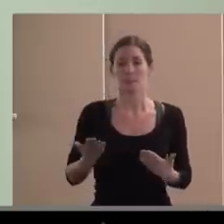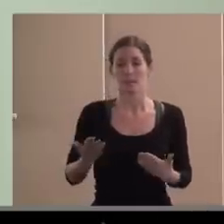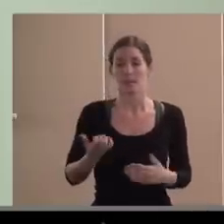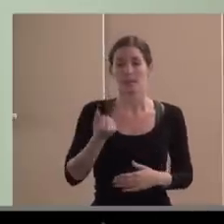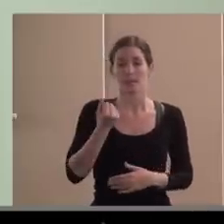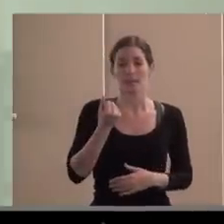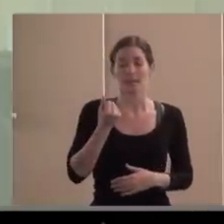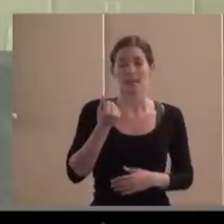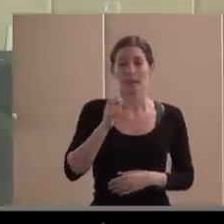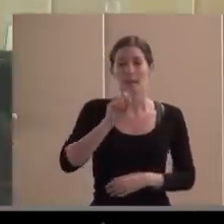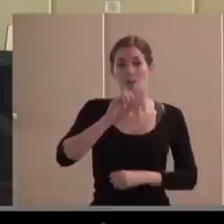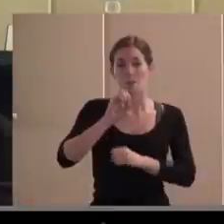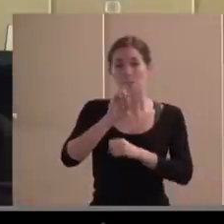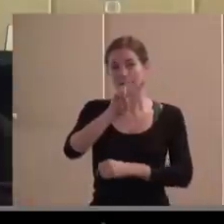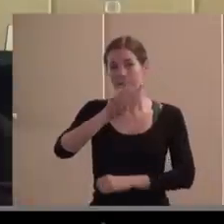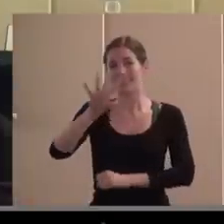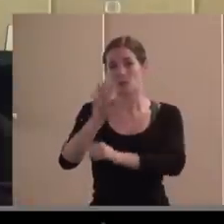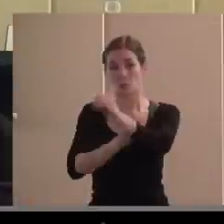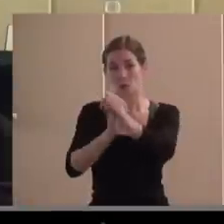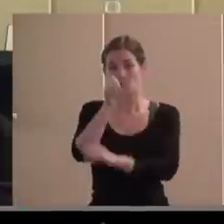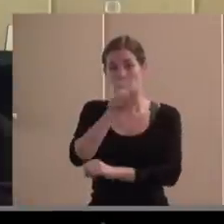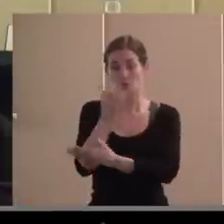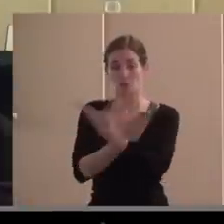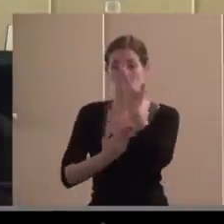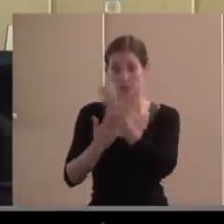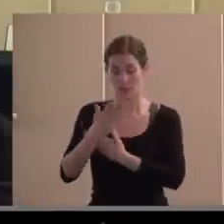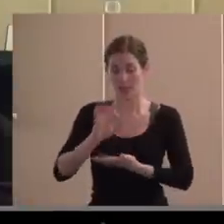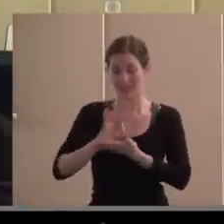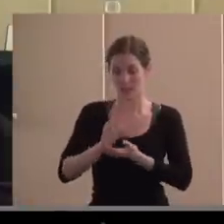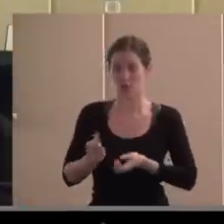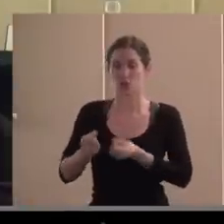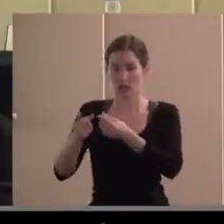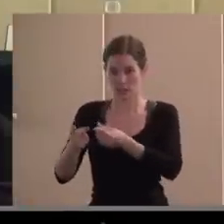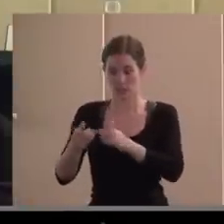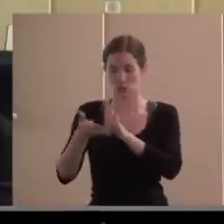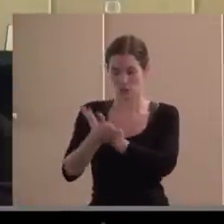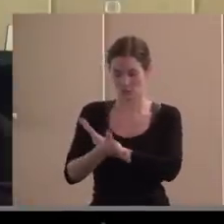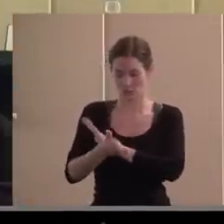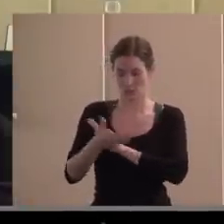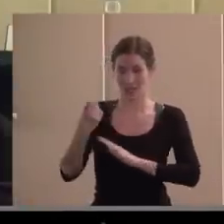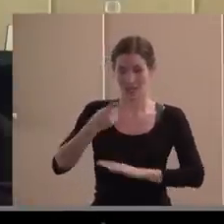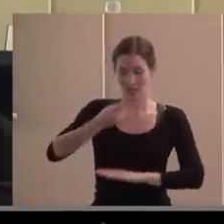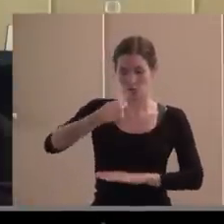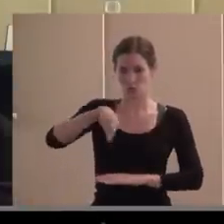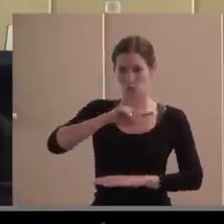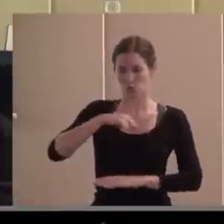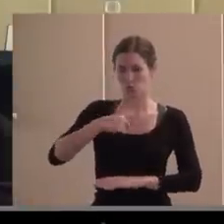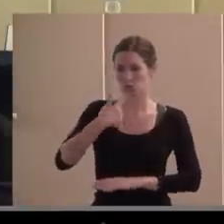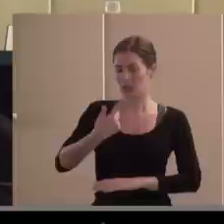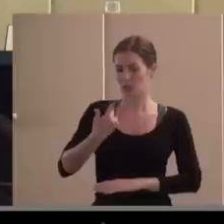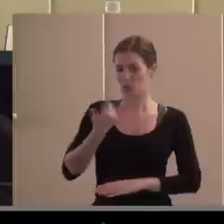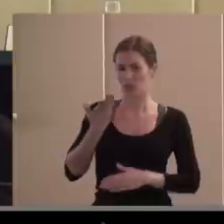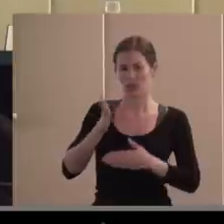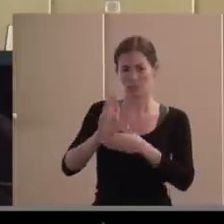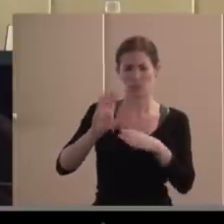25%. Quiero decir que el gran grueso de quien decimos representar no está bajo nuestro